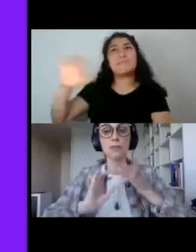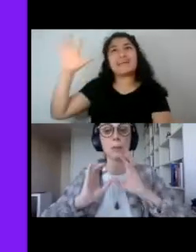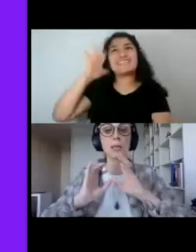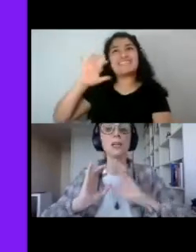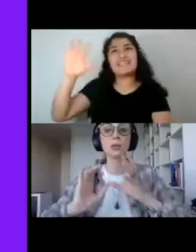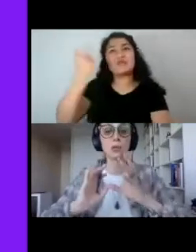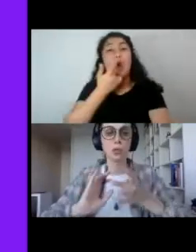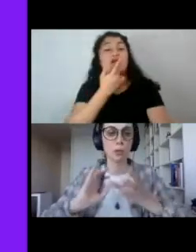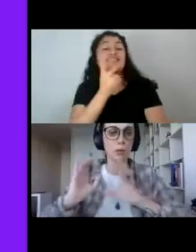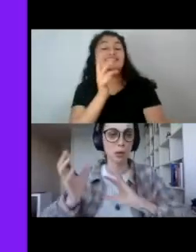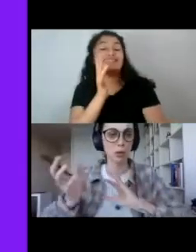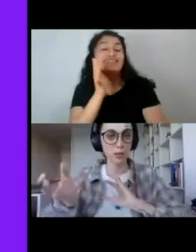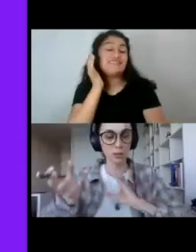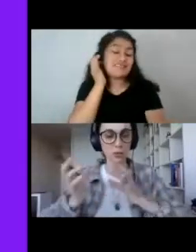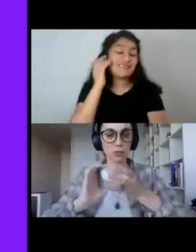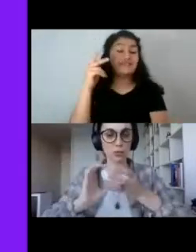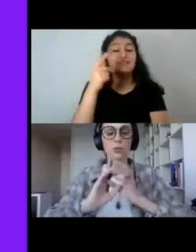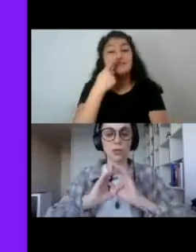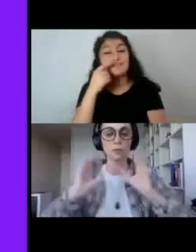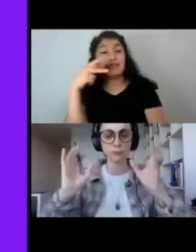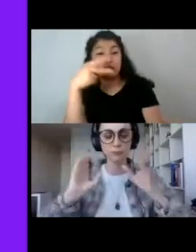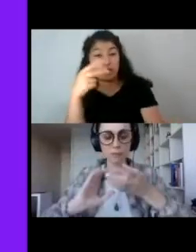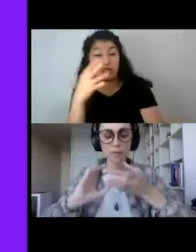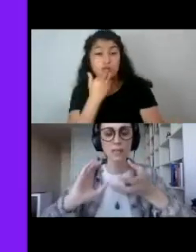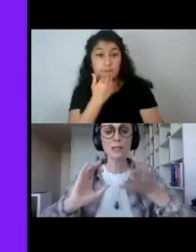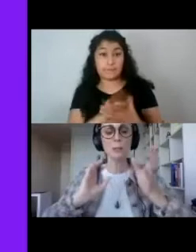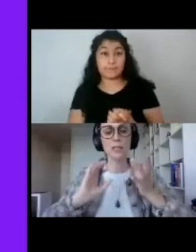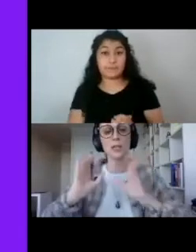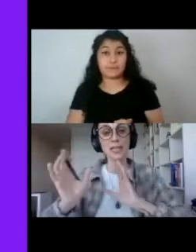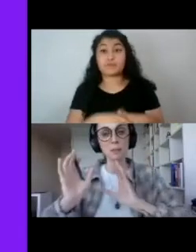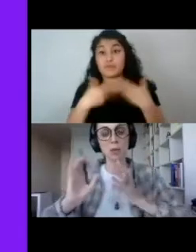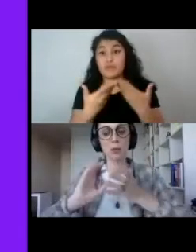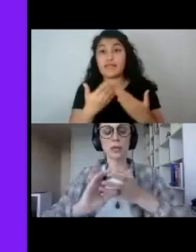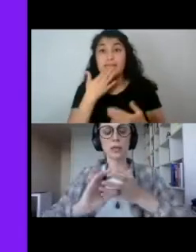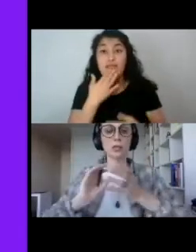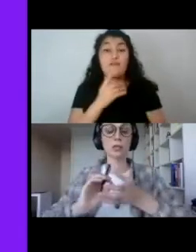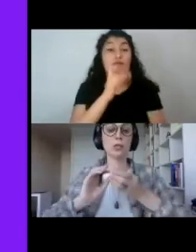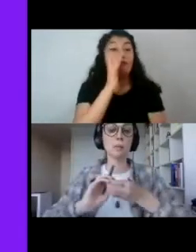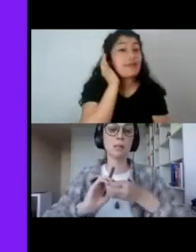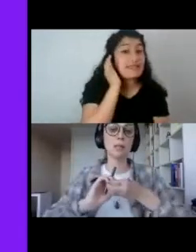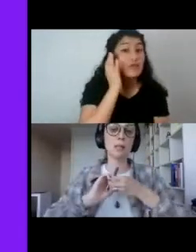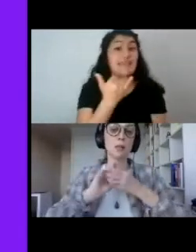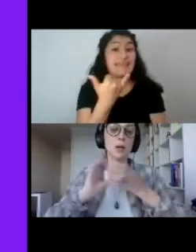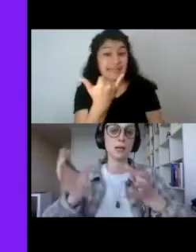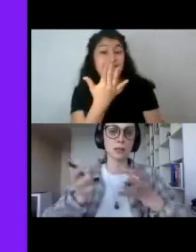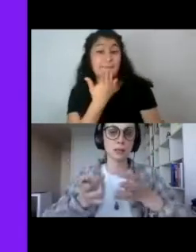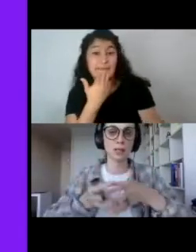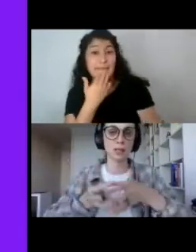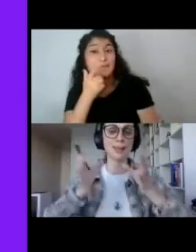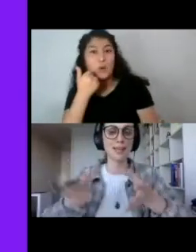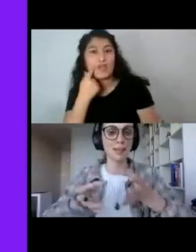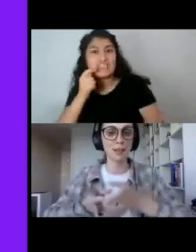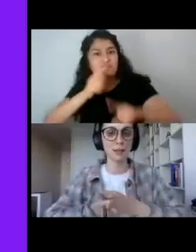solamente femeninos o masculinos, ¿no? Sino que femeninos y masculinos, que son totalmente duales.